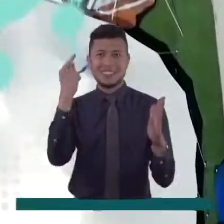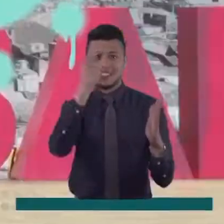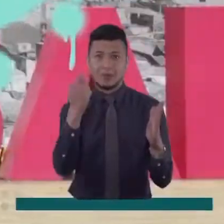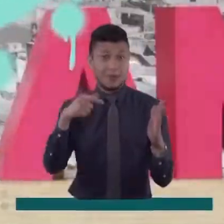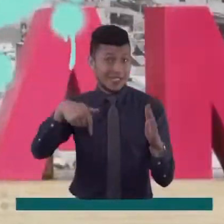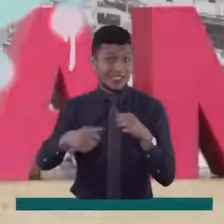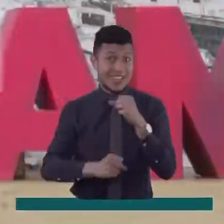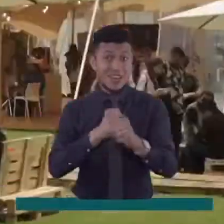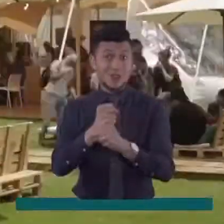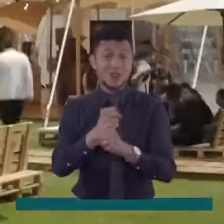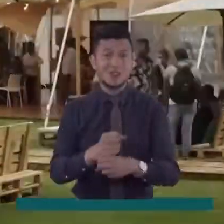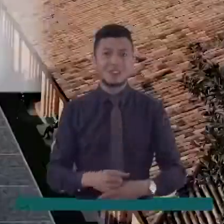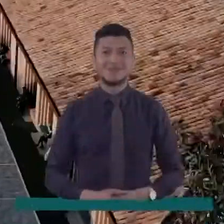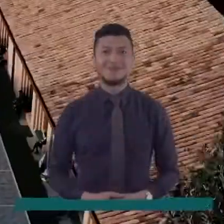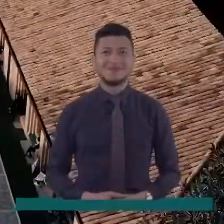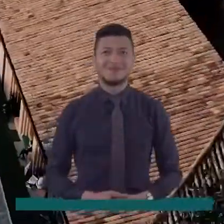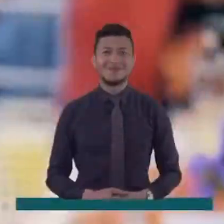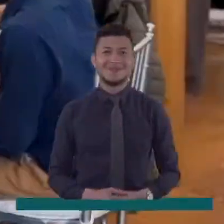de este año.